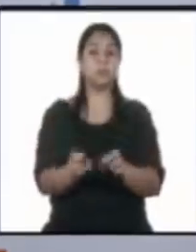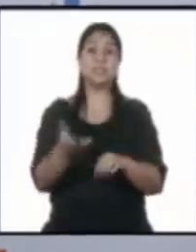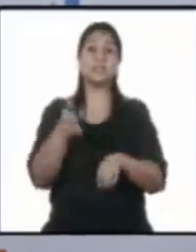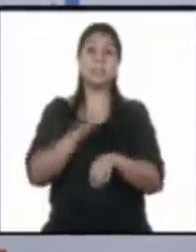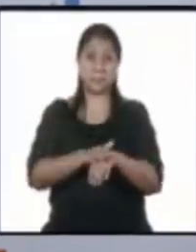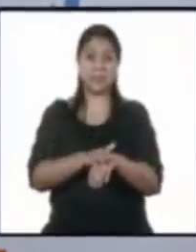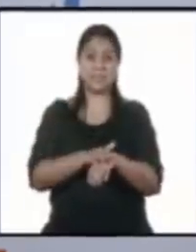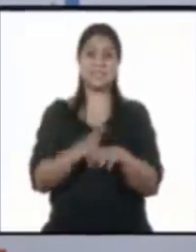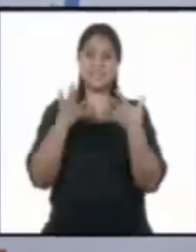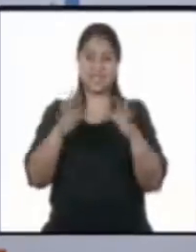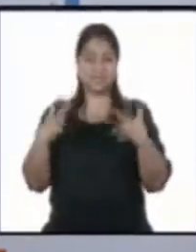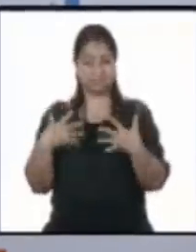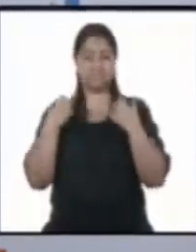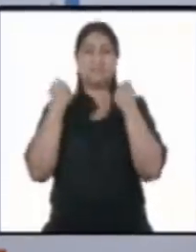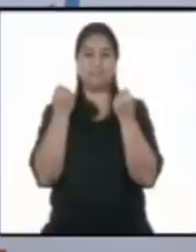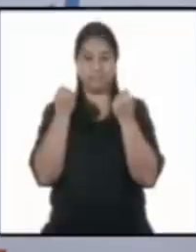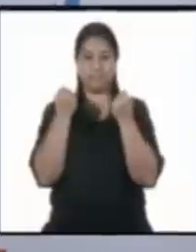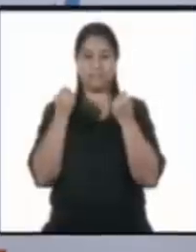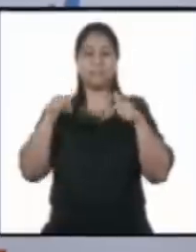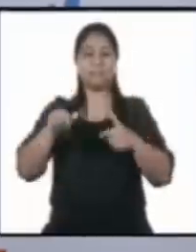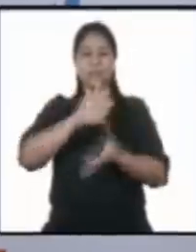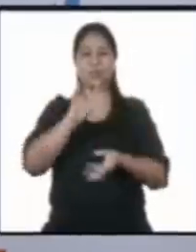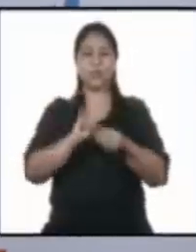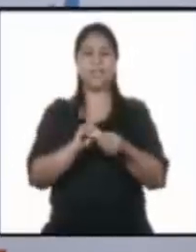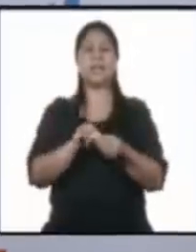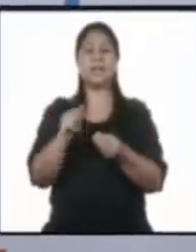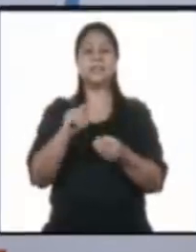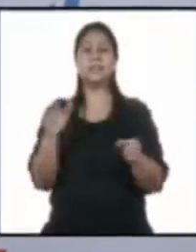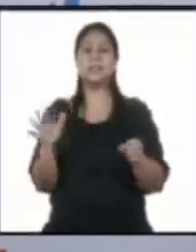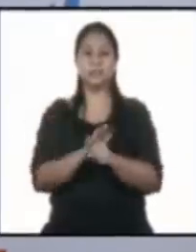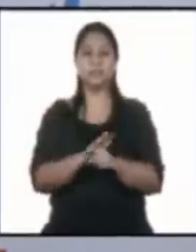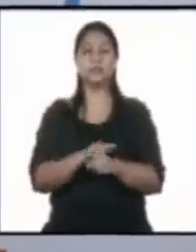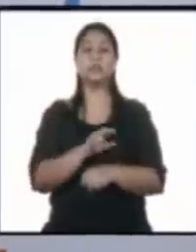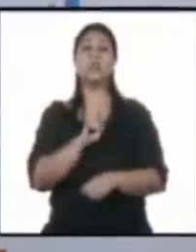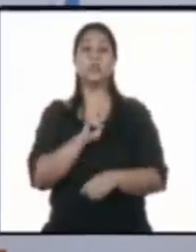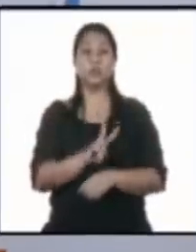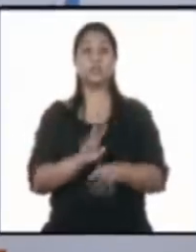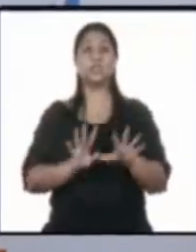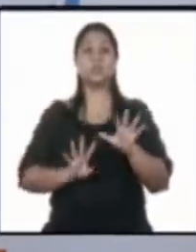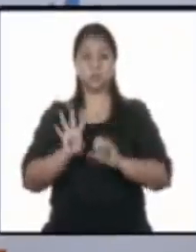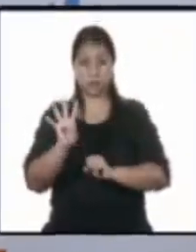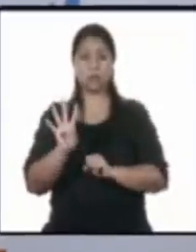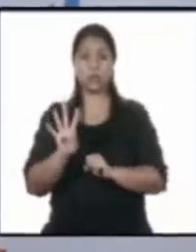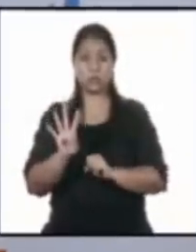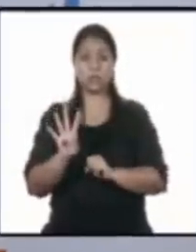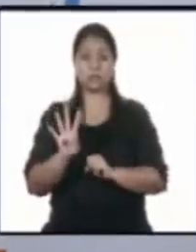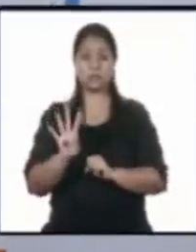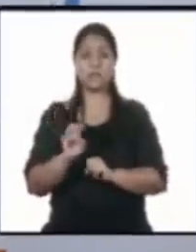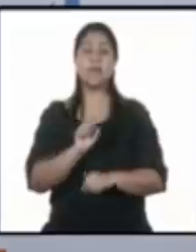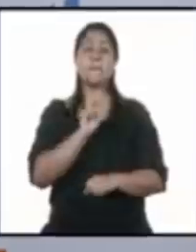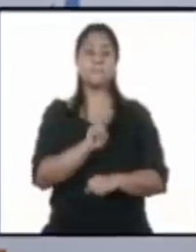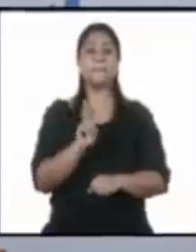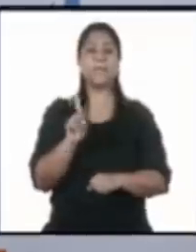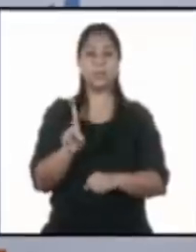ya dentro de la lista de recuperados. Para hacer un total de casos, 214, tenemos 21